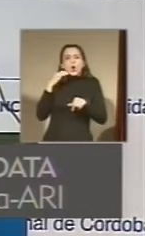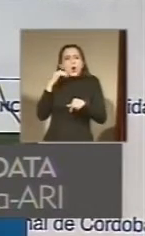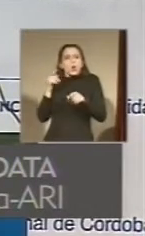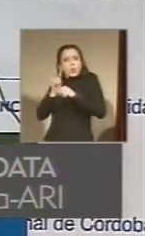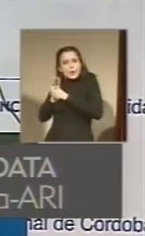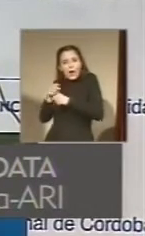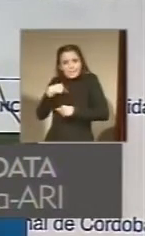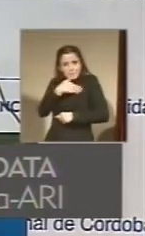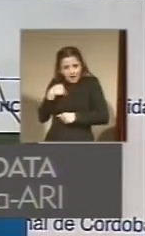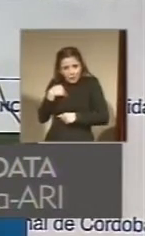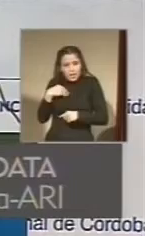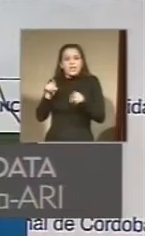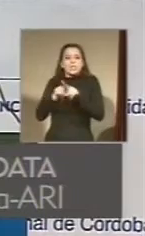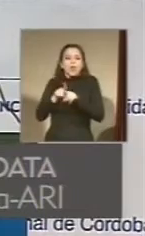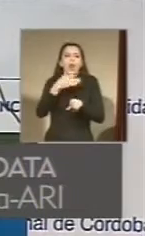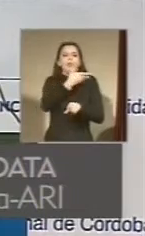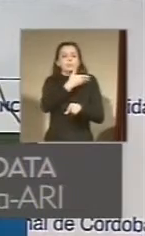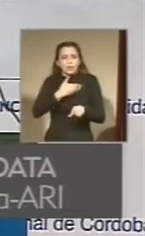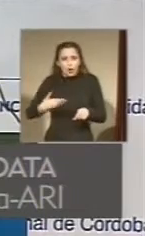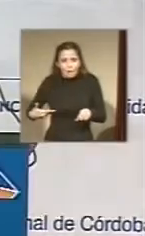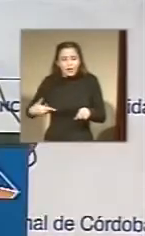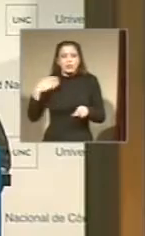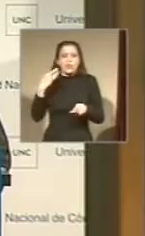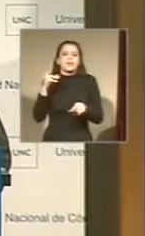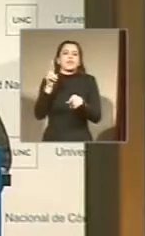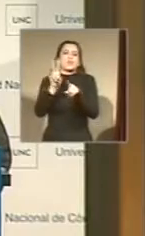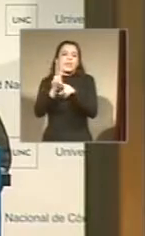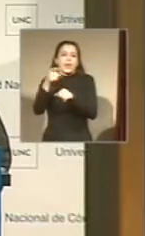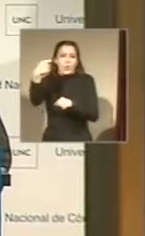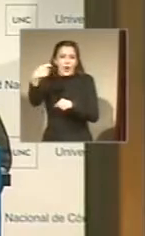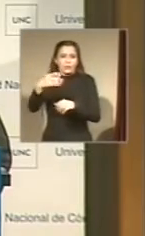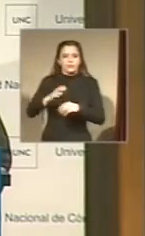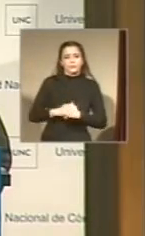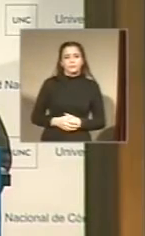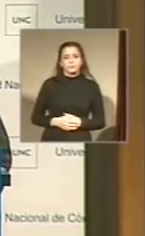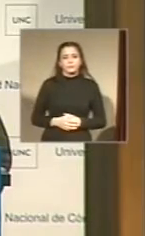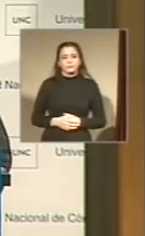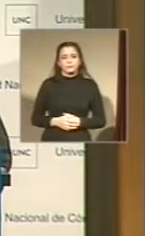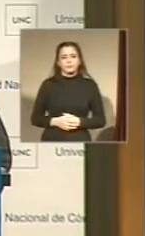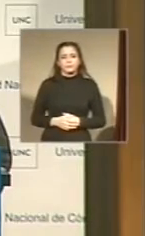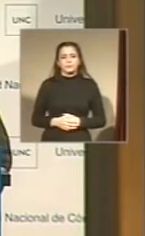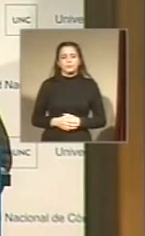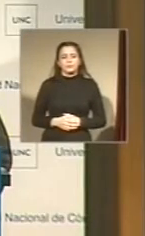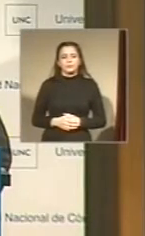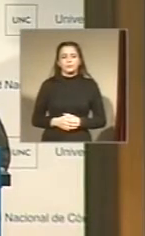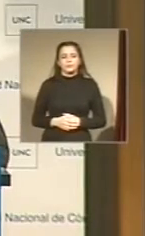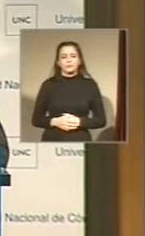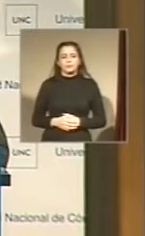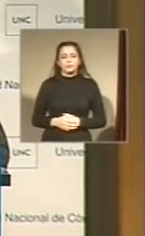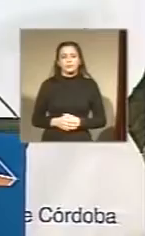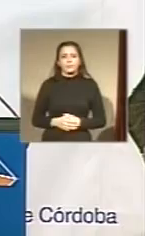quiero que el Gobierno de Córdoba cuide a sus jubilados. Gracias. Escuchamos ahora a Miguel Vitar.